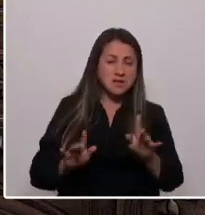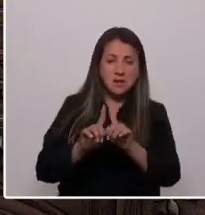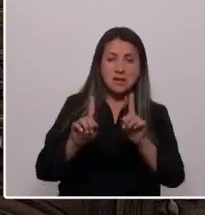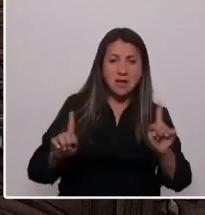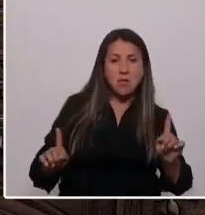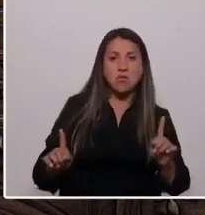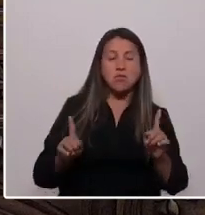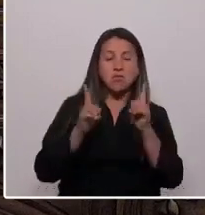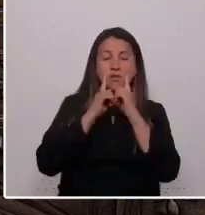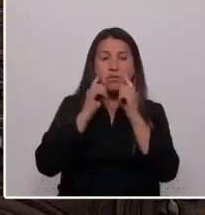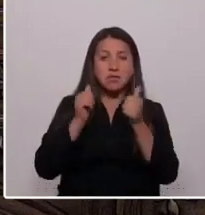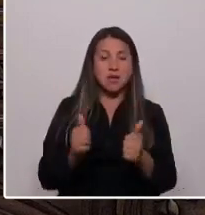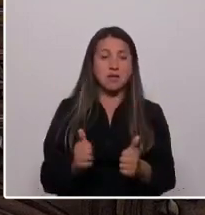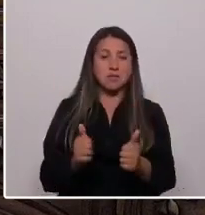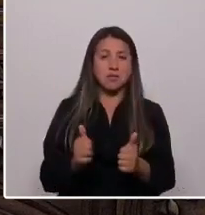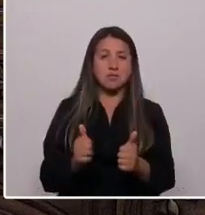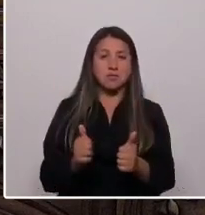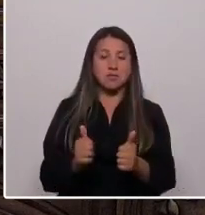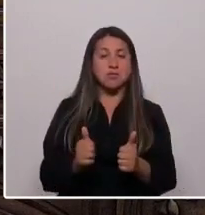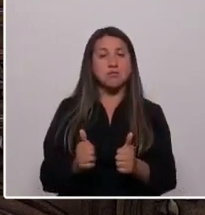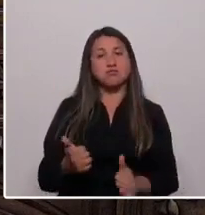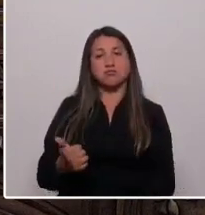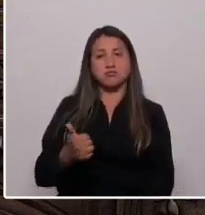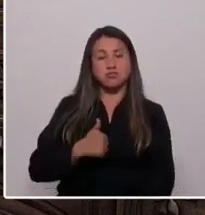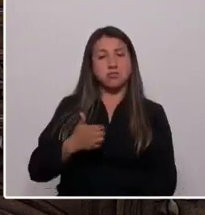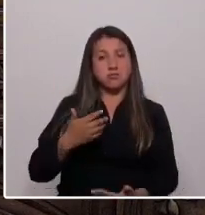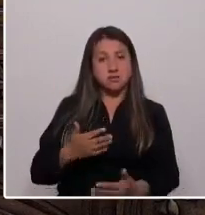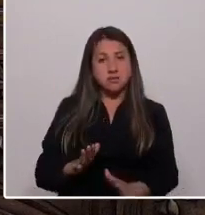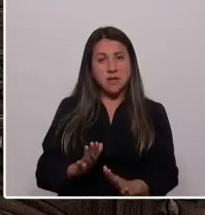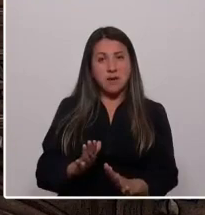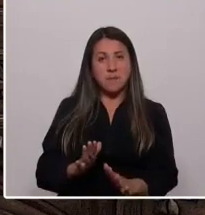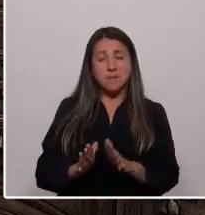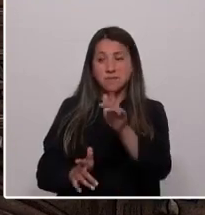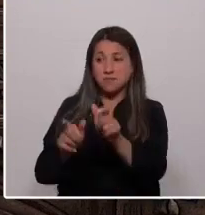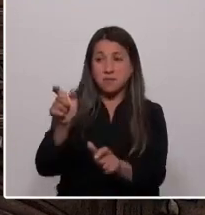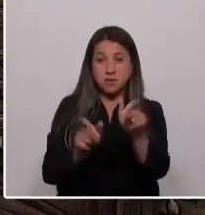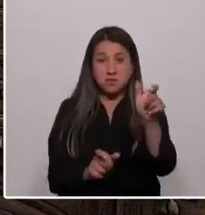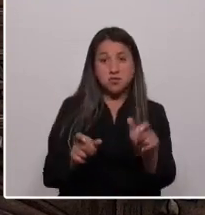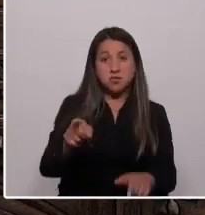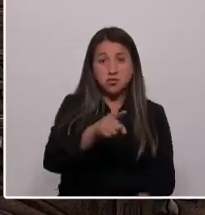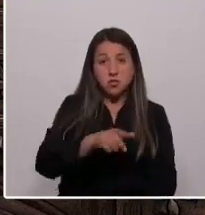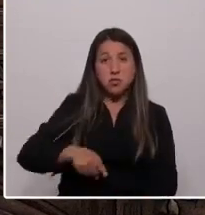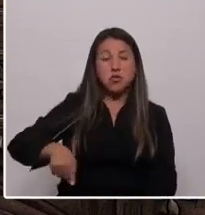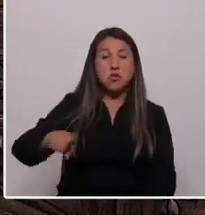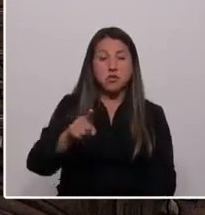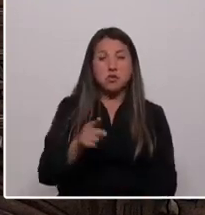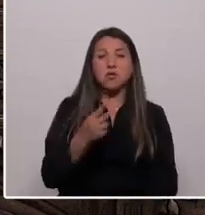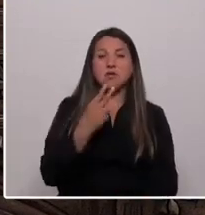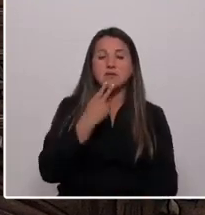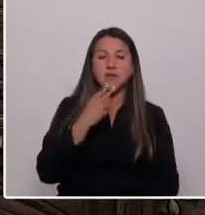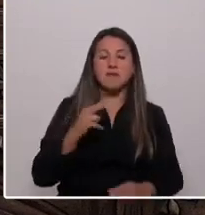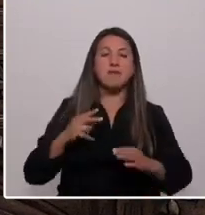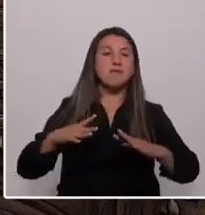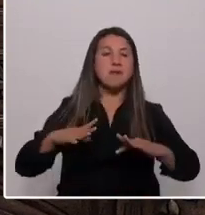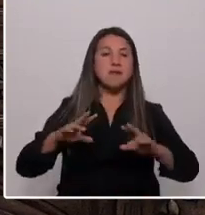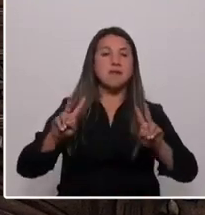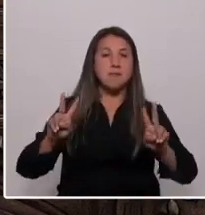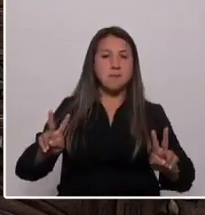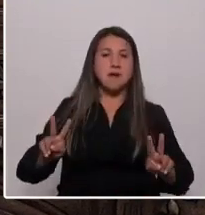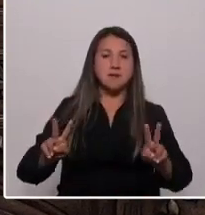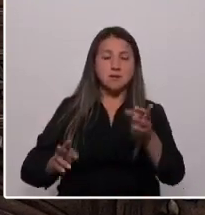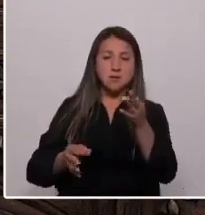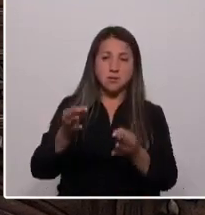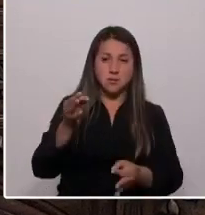y hacer realidad en las personas una vida feliz, en paz, con justicia y armonía